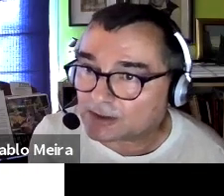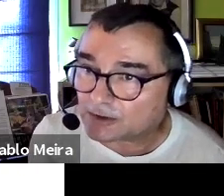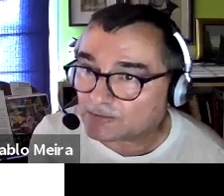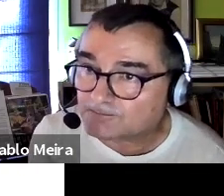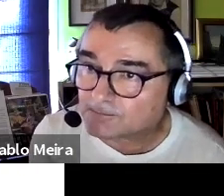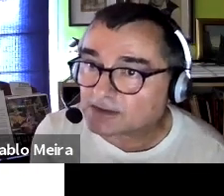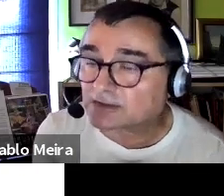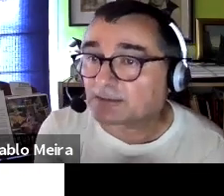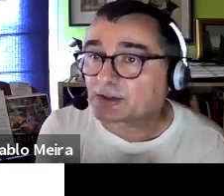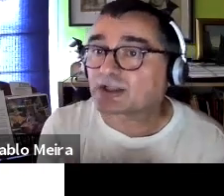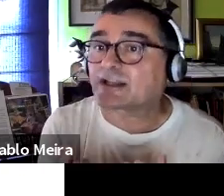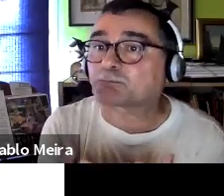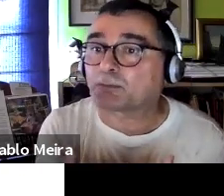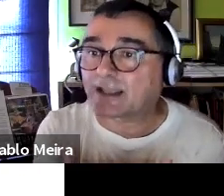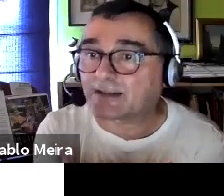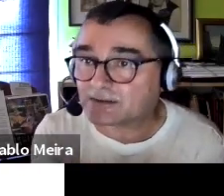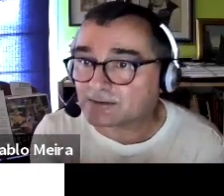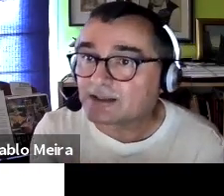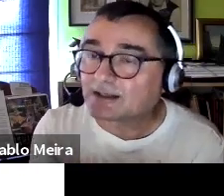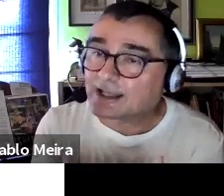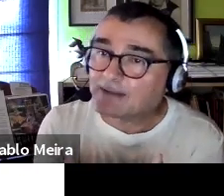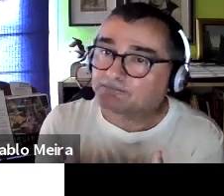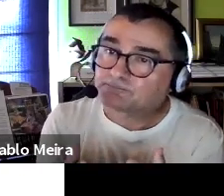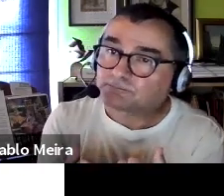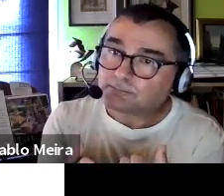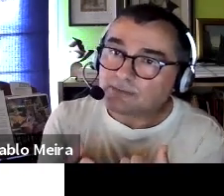representación anterior. Esa es también otra de las propiedades